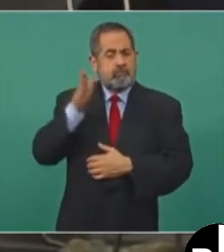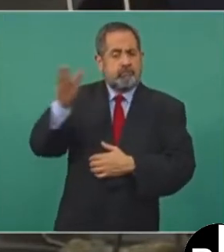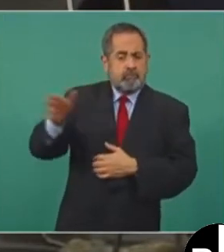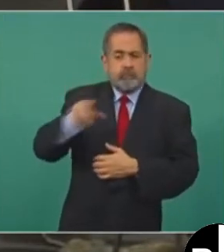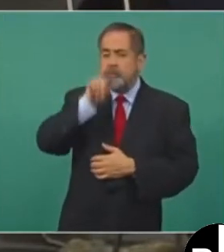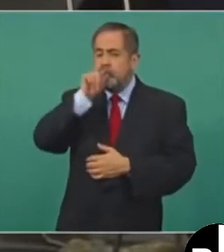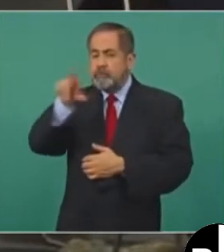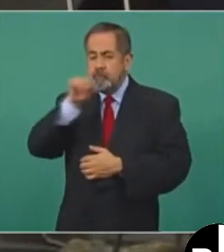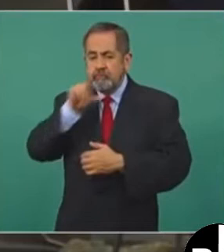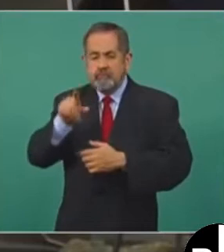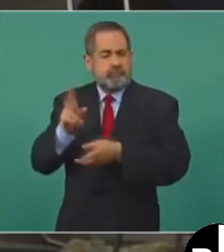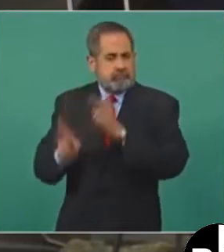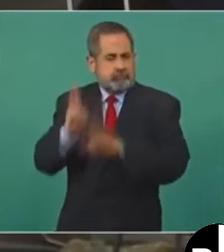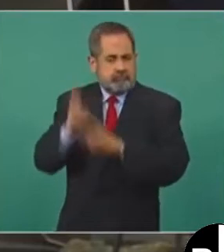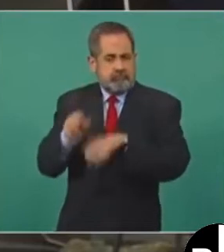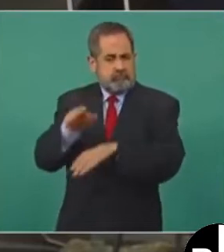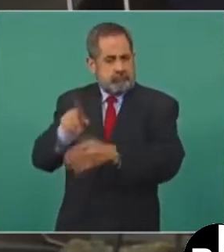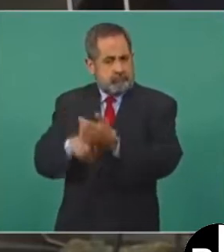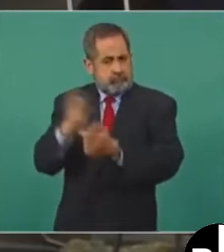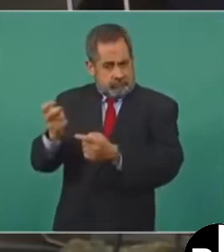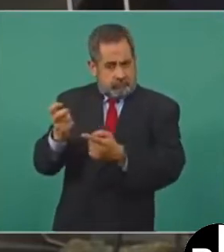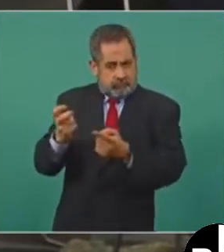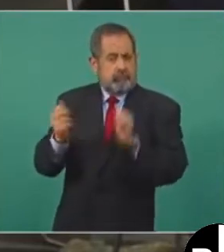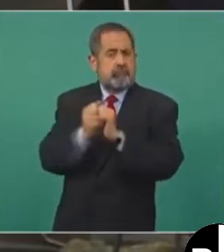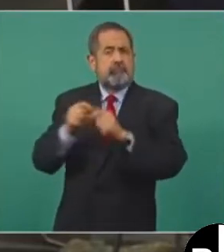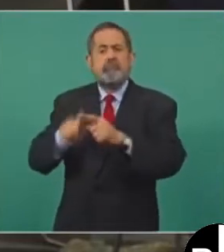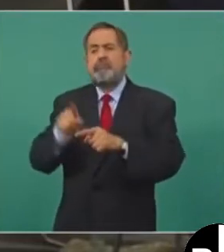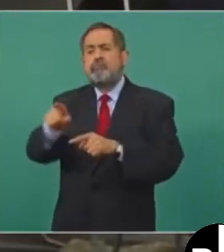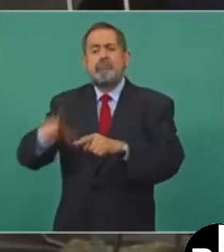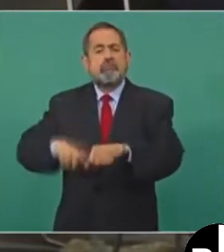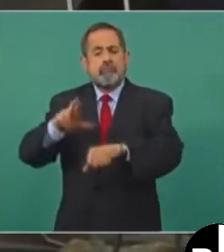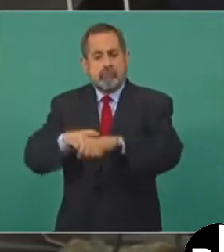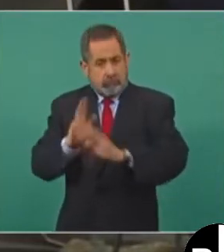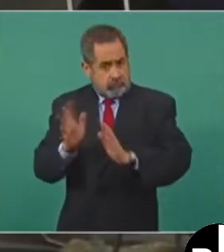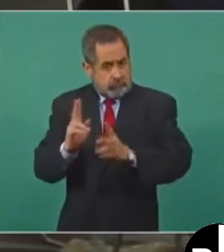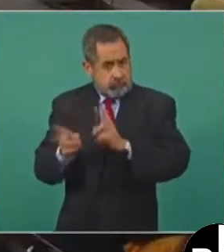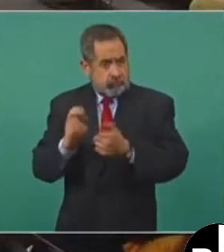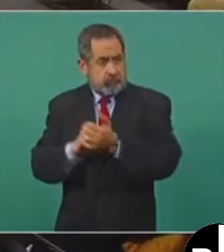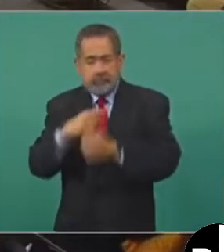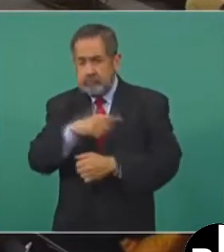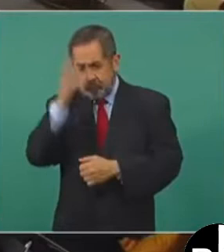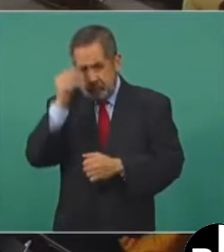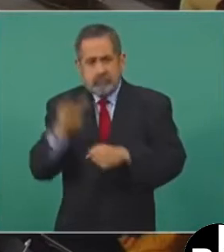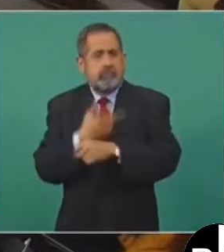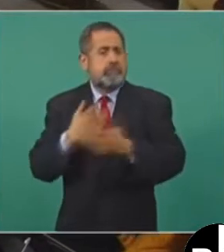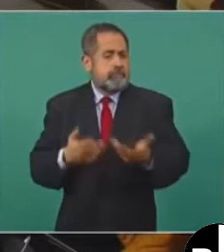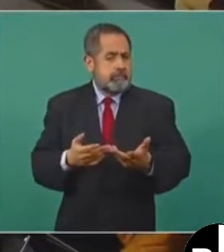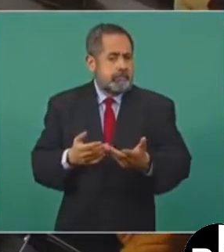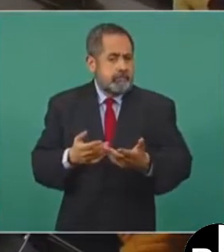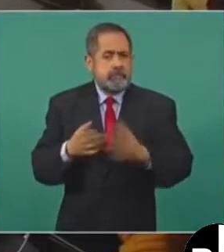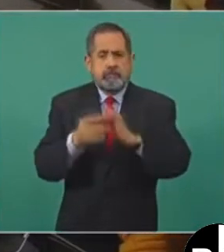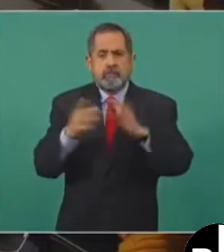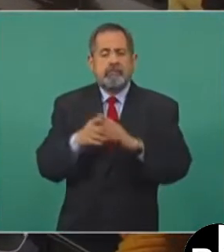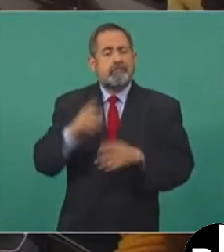este tema fue abordado con el gobernador, incluso también saber si le pidió información sobre estas